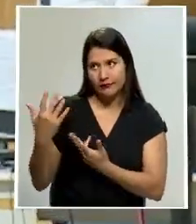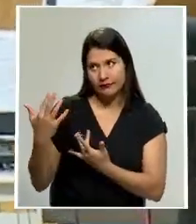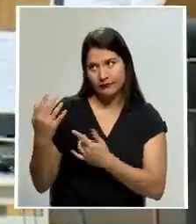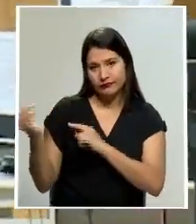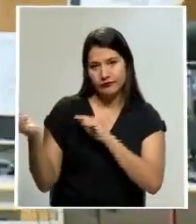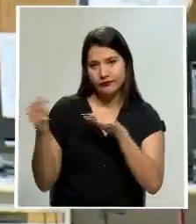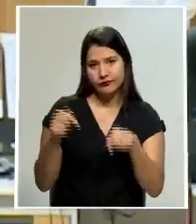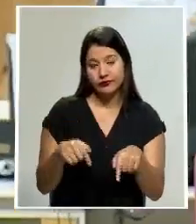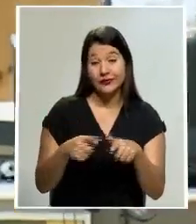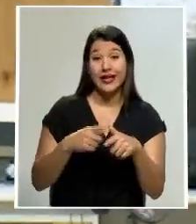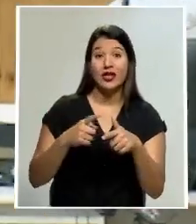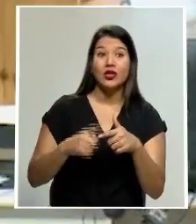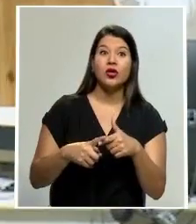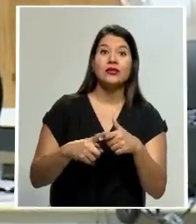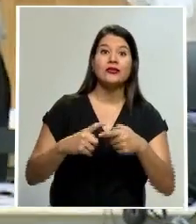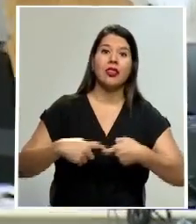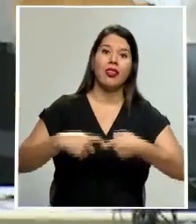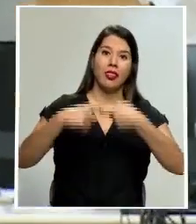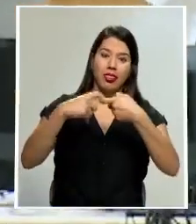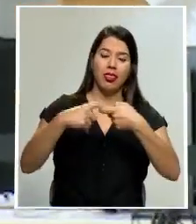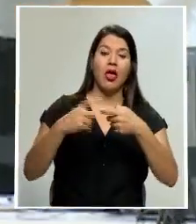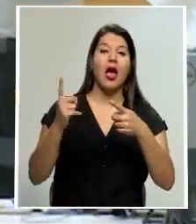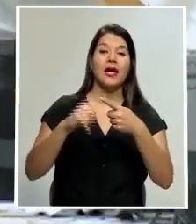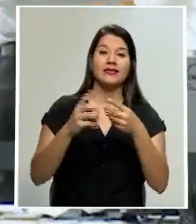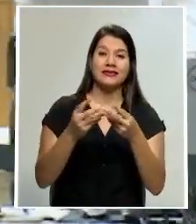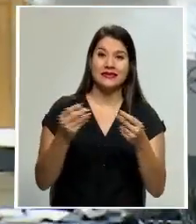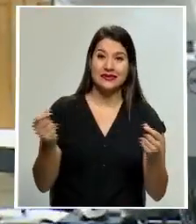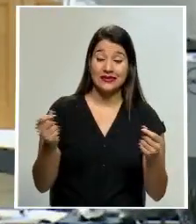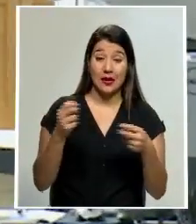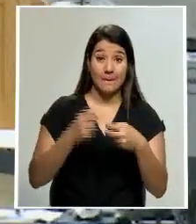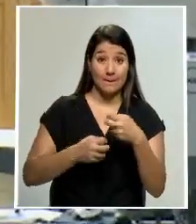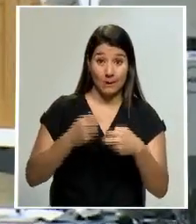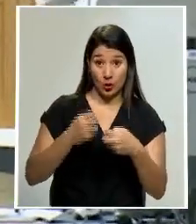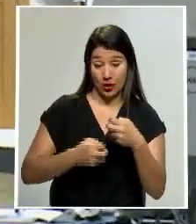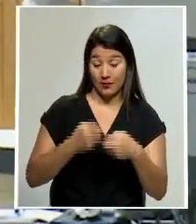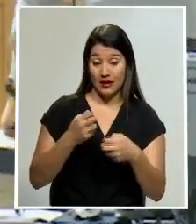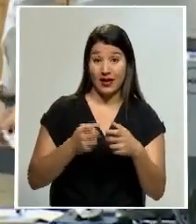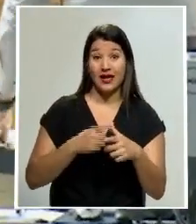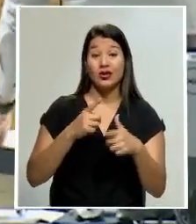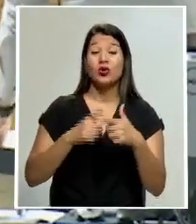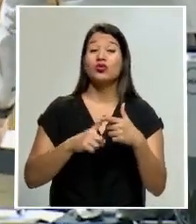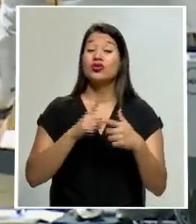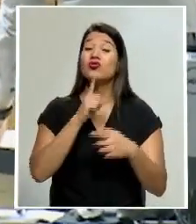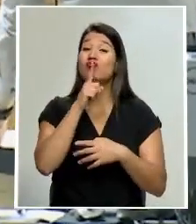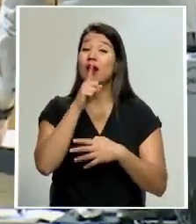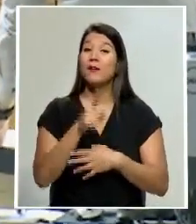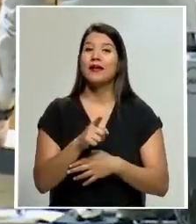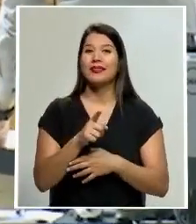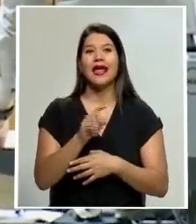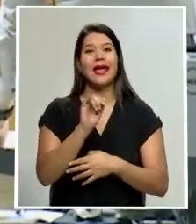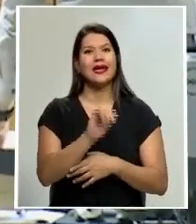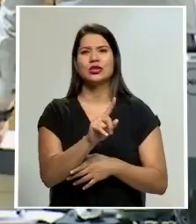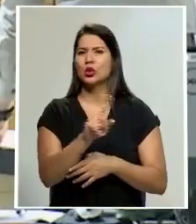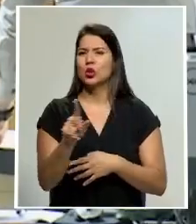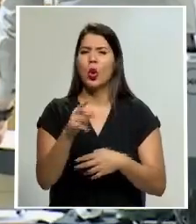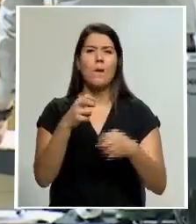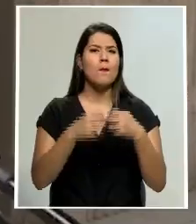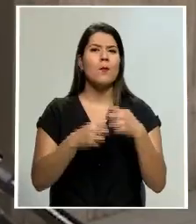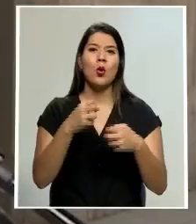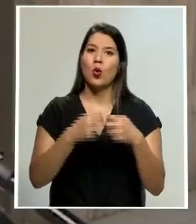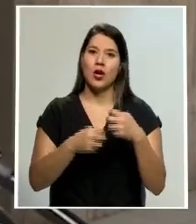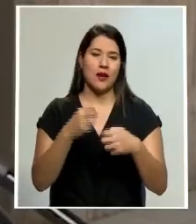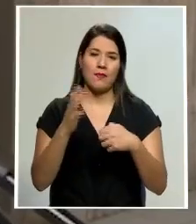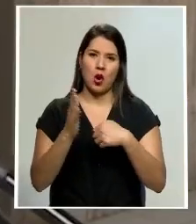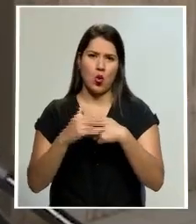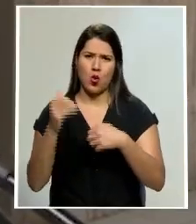hay que aplazar a la audiencia para que el problema se resuelva. Entonces realmente esto, como decía, no es un problema que se le pueda achacar al